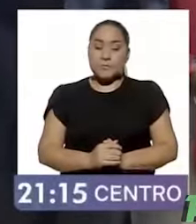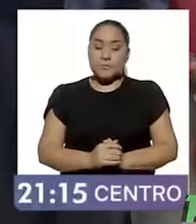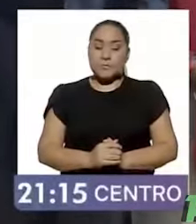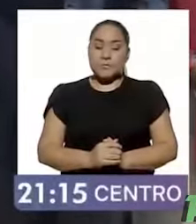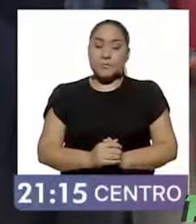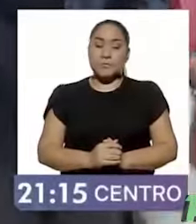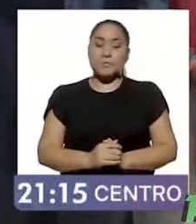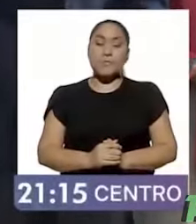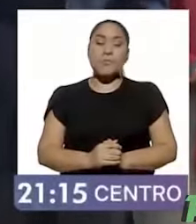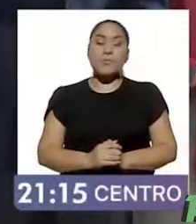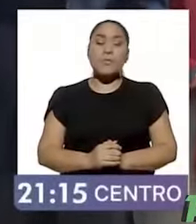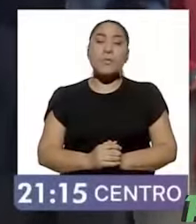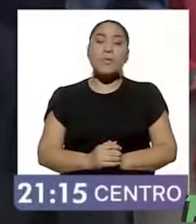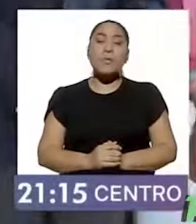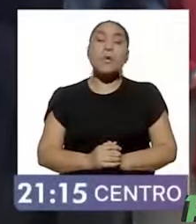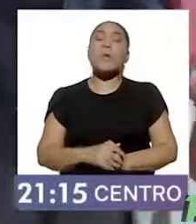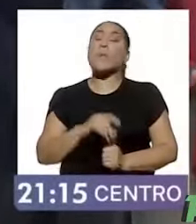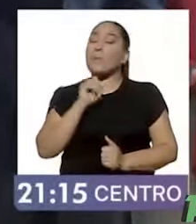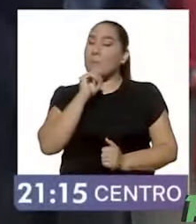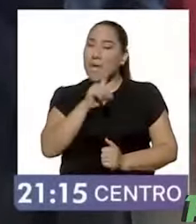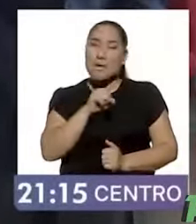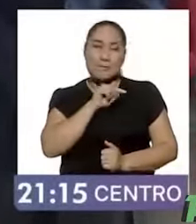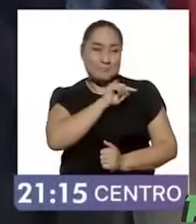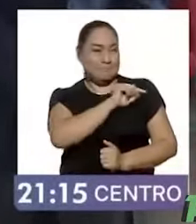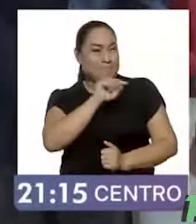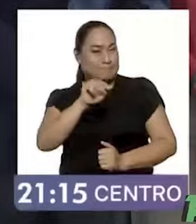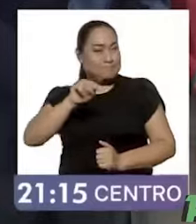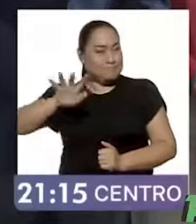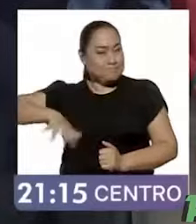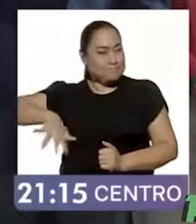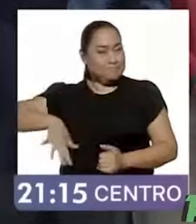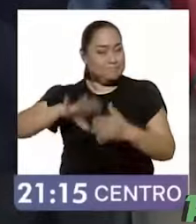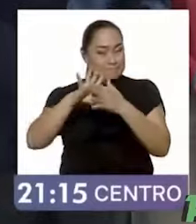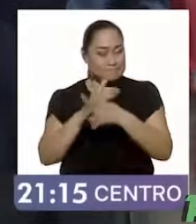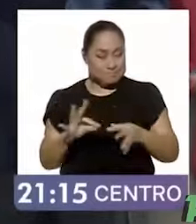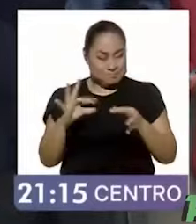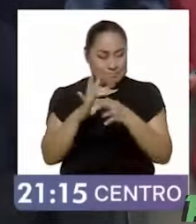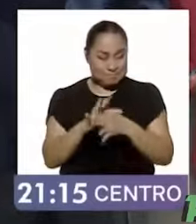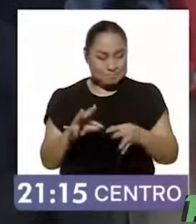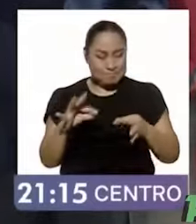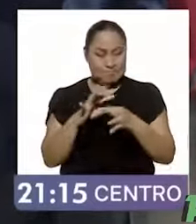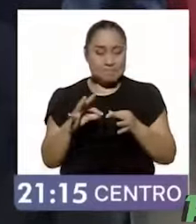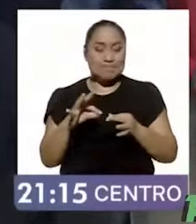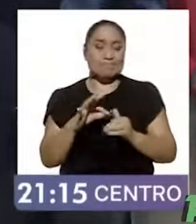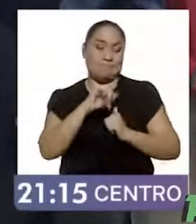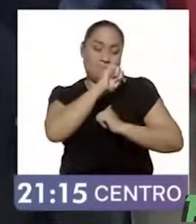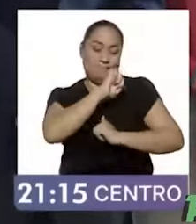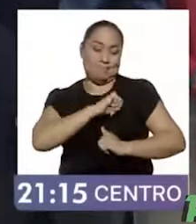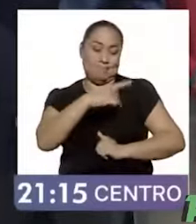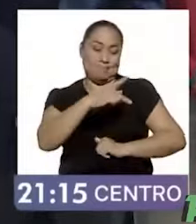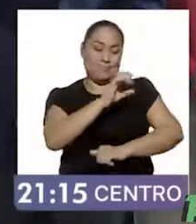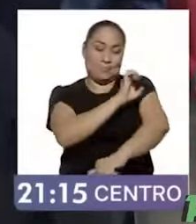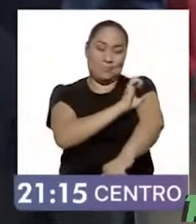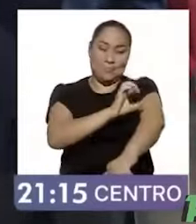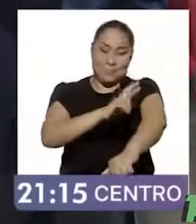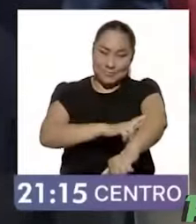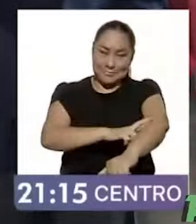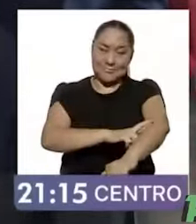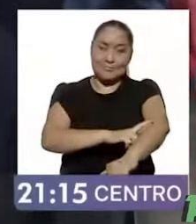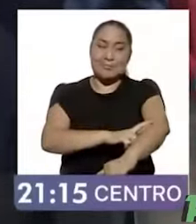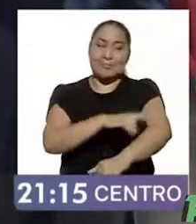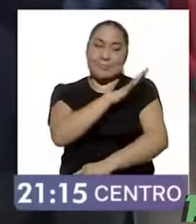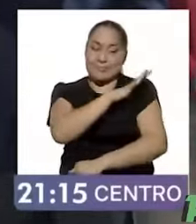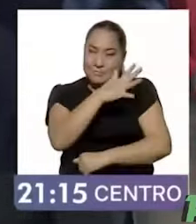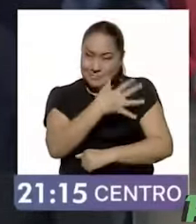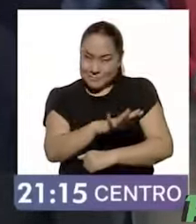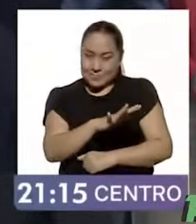Subrayando lo que aquí se ha dicho, tanto por nuestro coordinador general de la campaña,